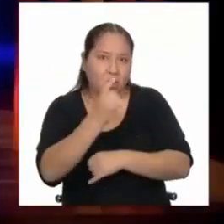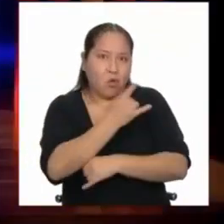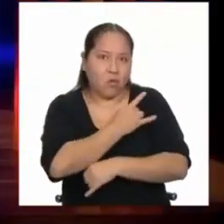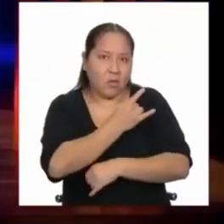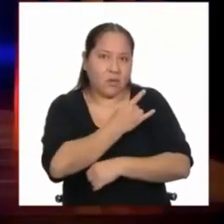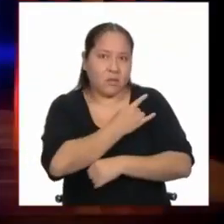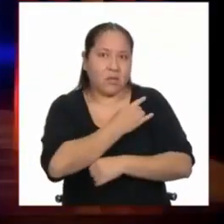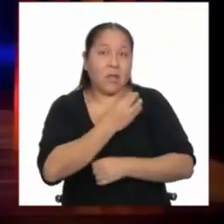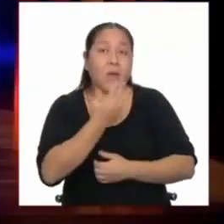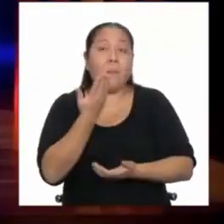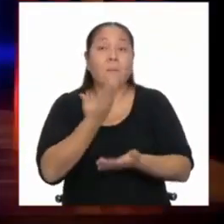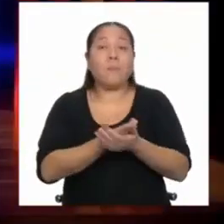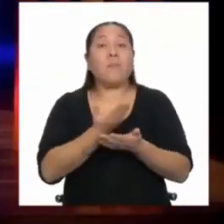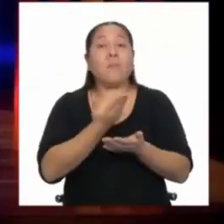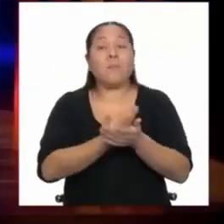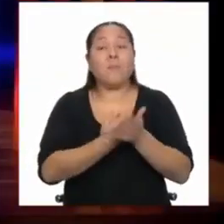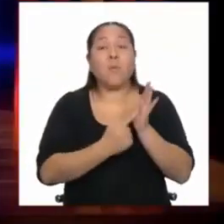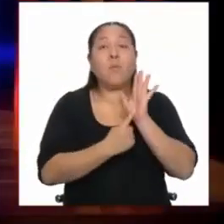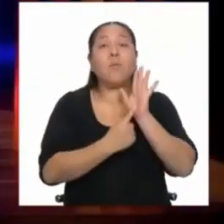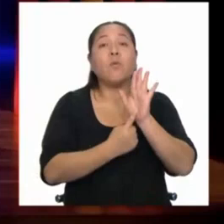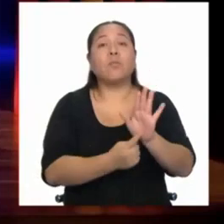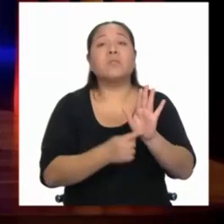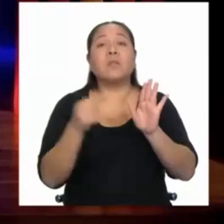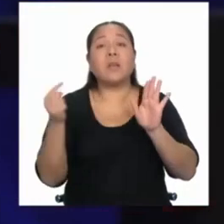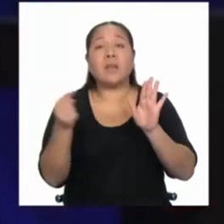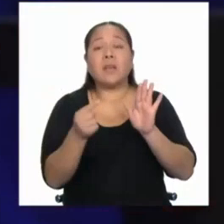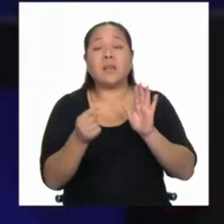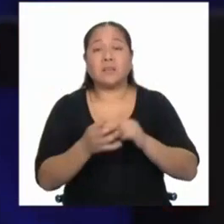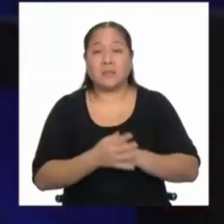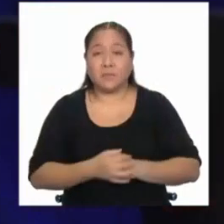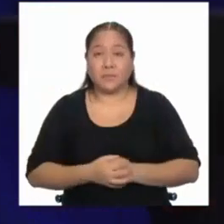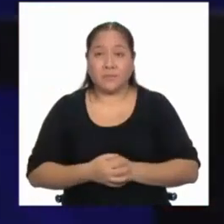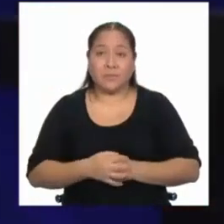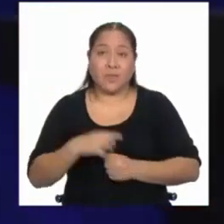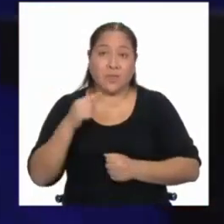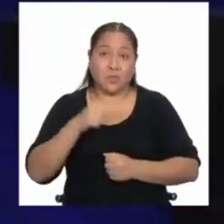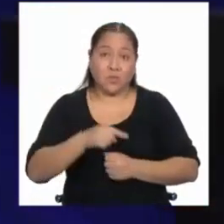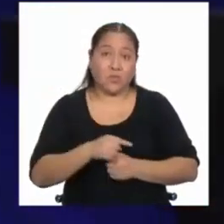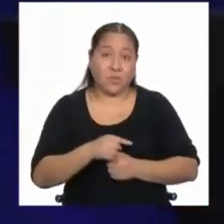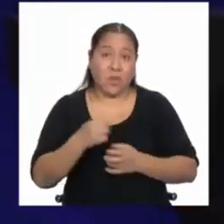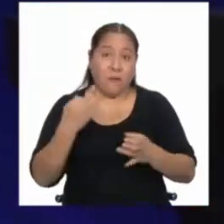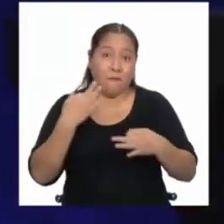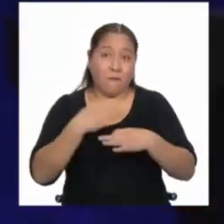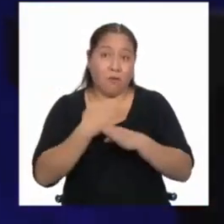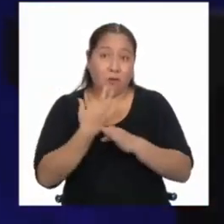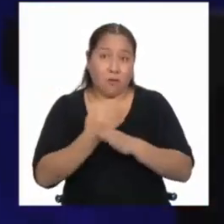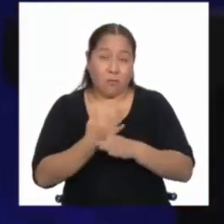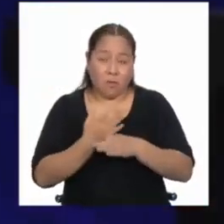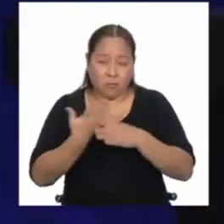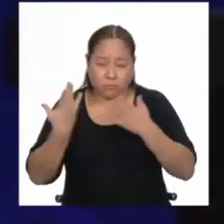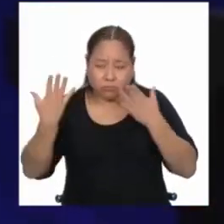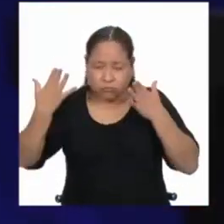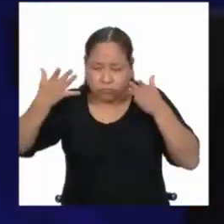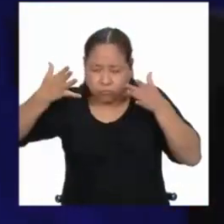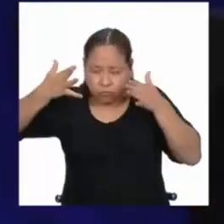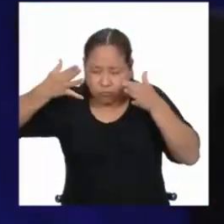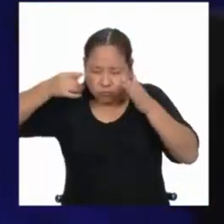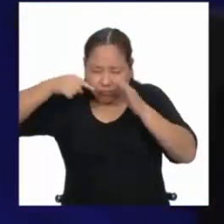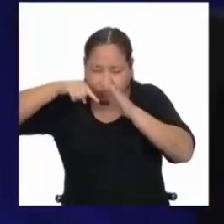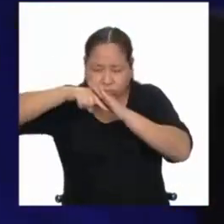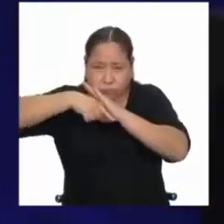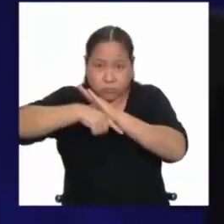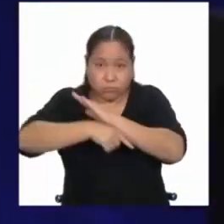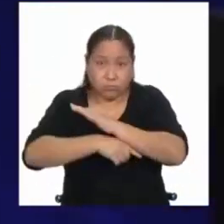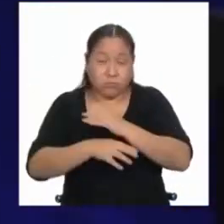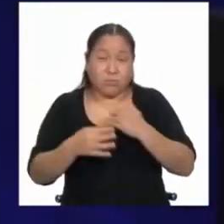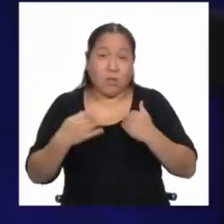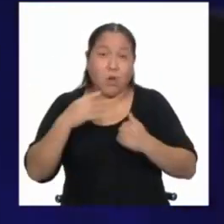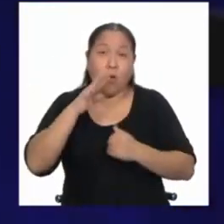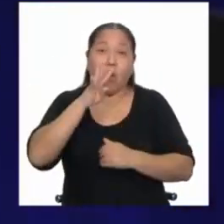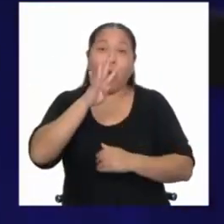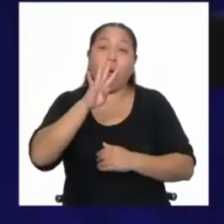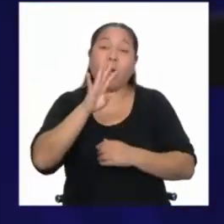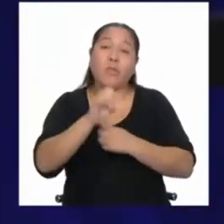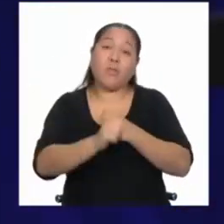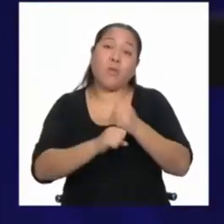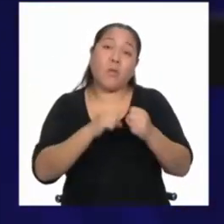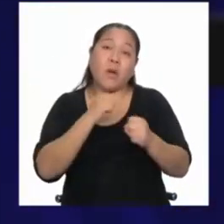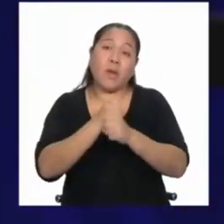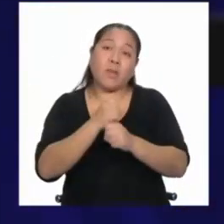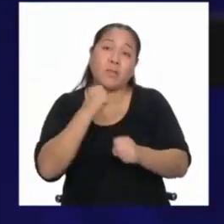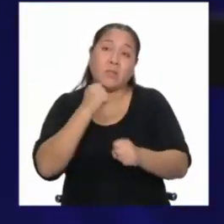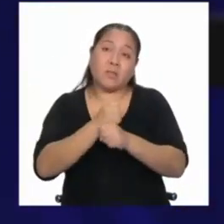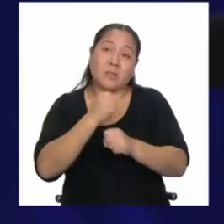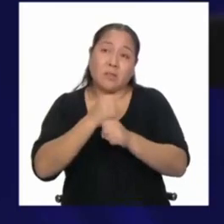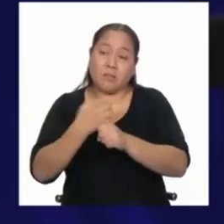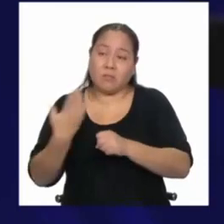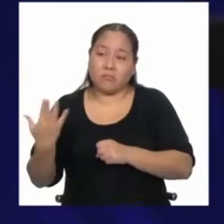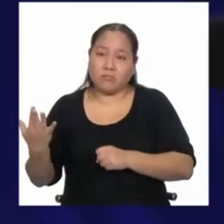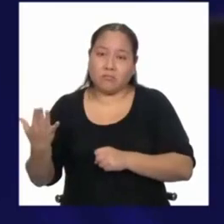Entonces, demostrar eso. Ese es un método de intervención muy profundo, que dura cuatro años, como les digo. Aparte